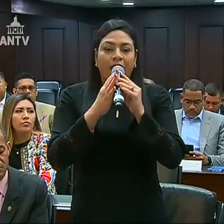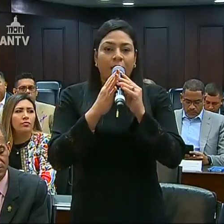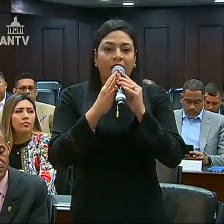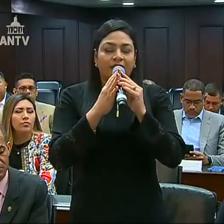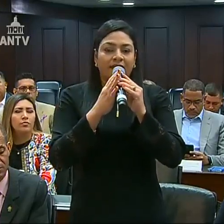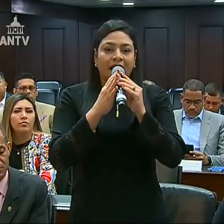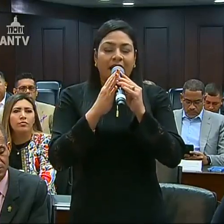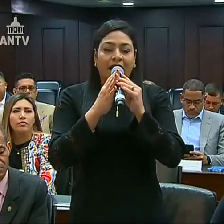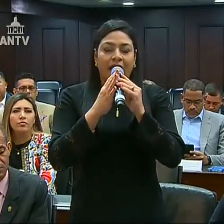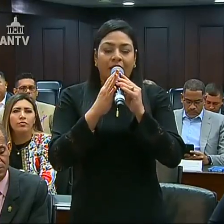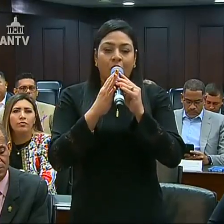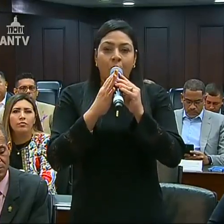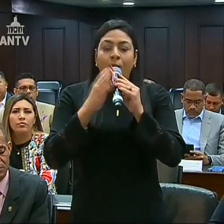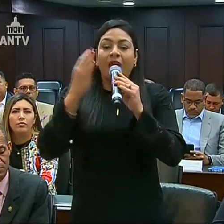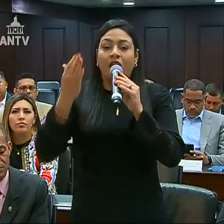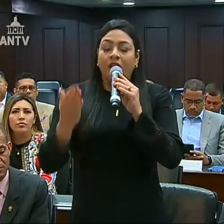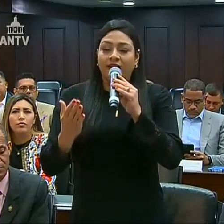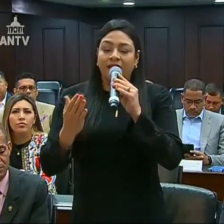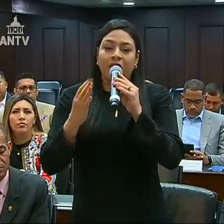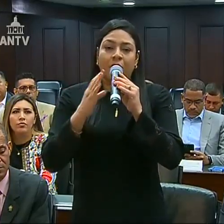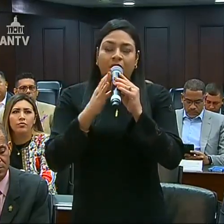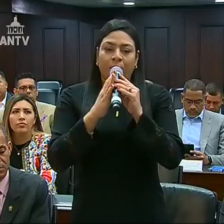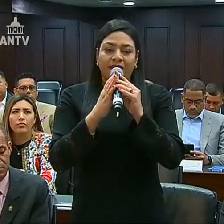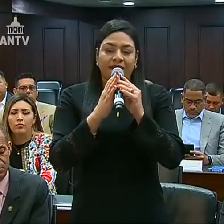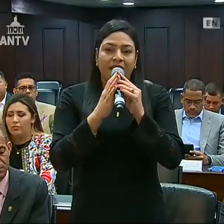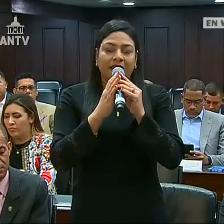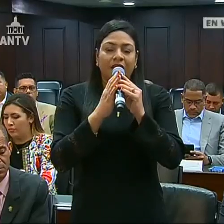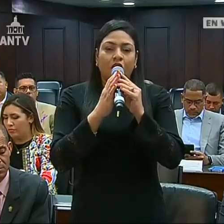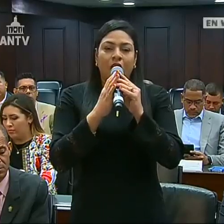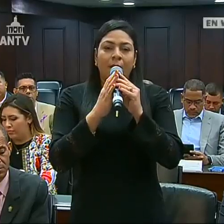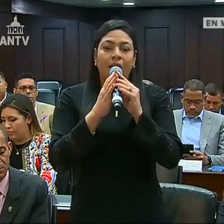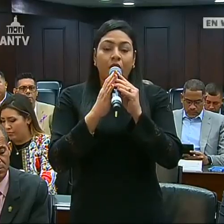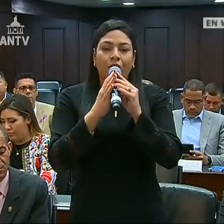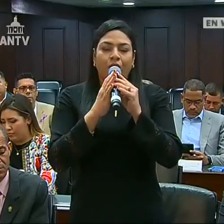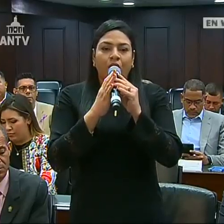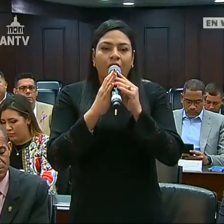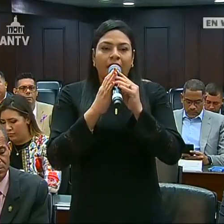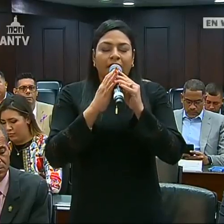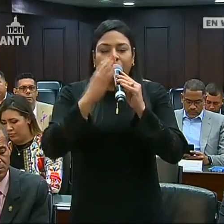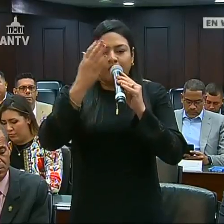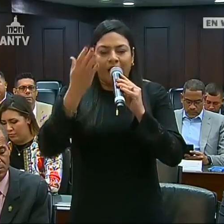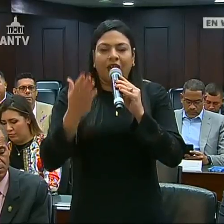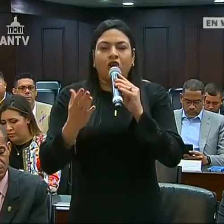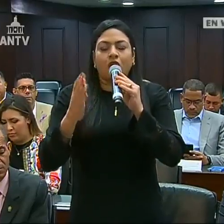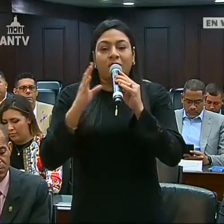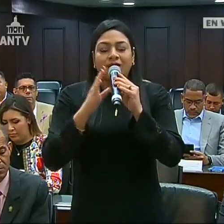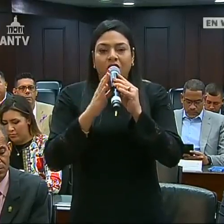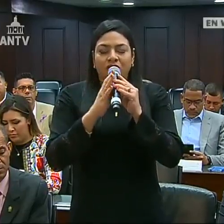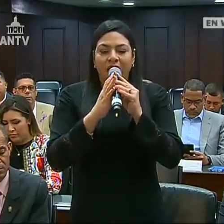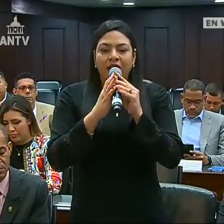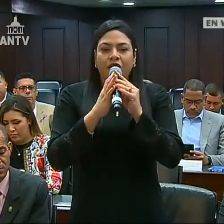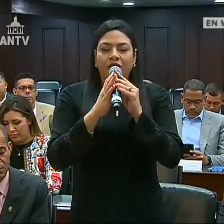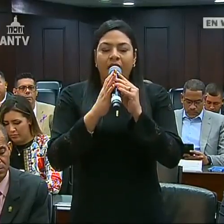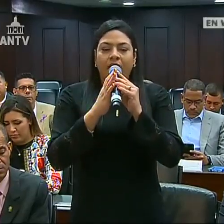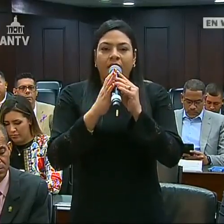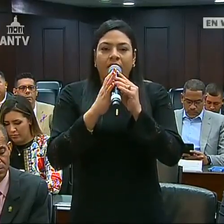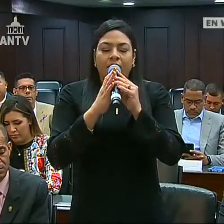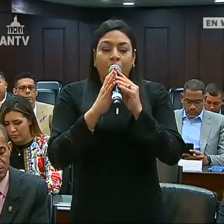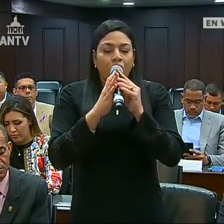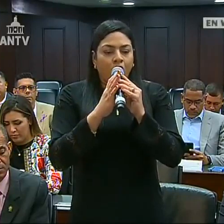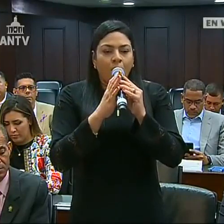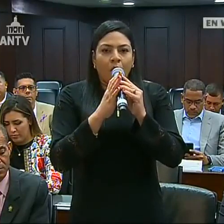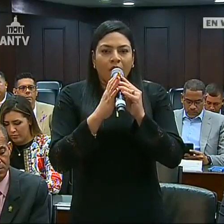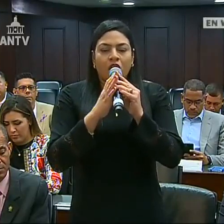Jorge Luis García Carneiro. Bien lo decía nuestro presidente Nicolás Maduro en su velatorio hace dos años ya,